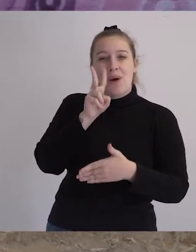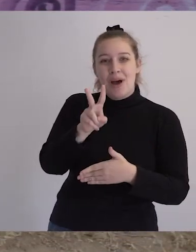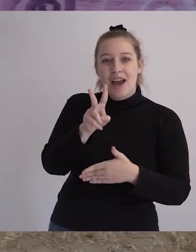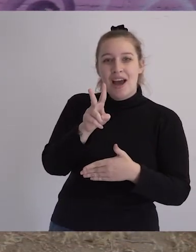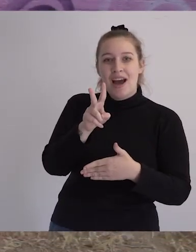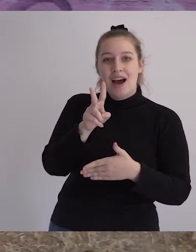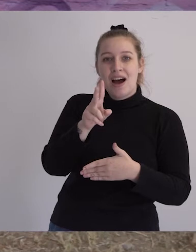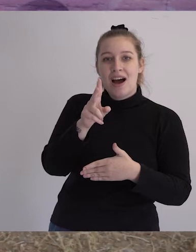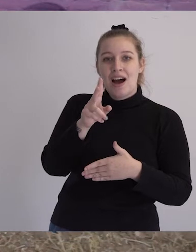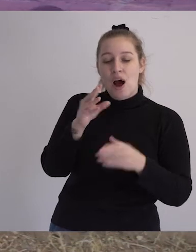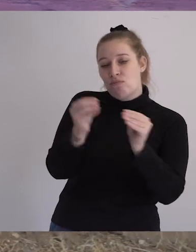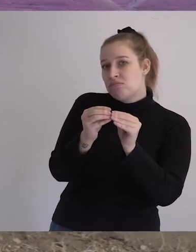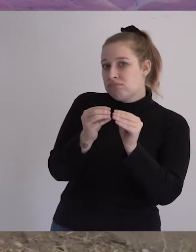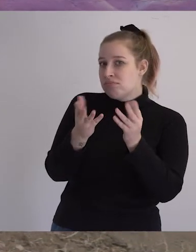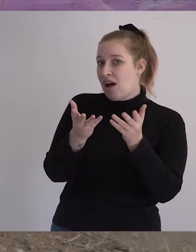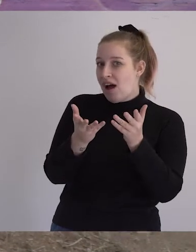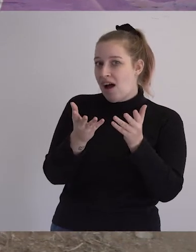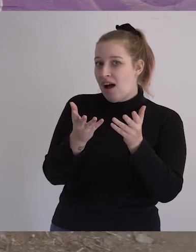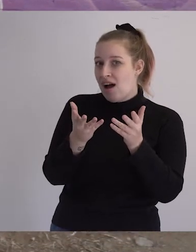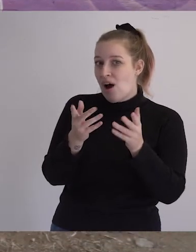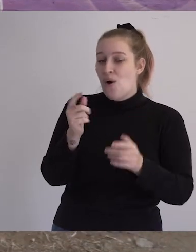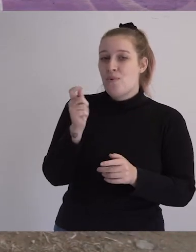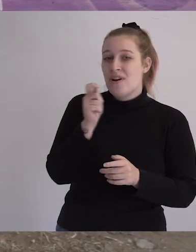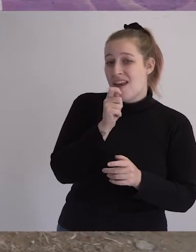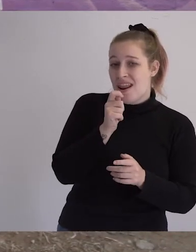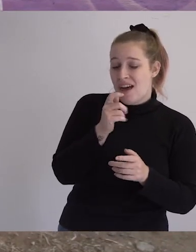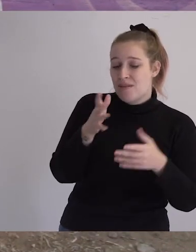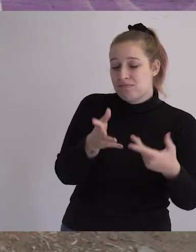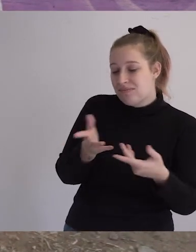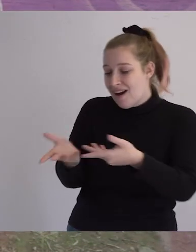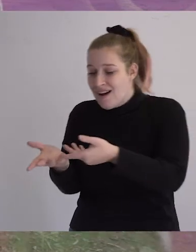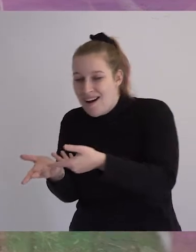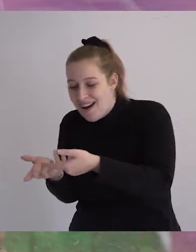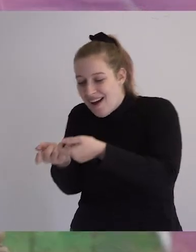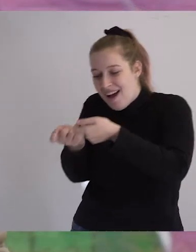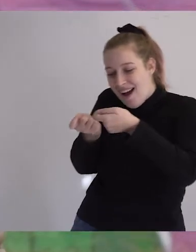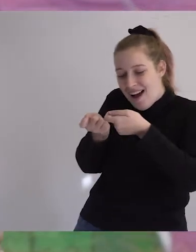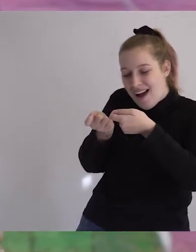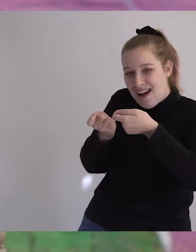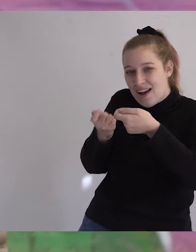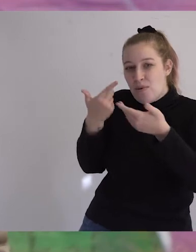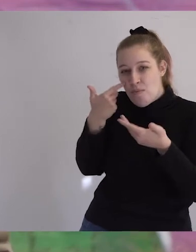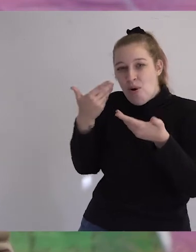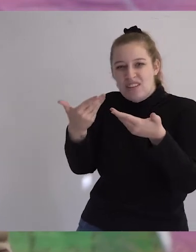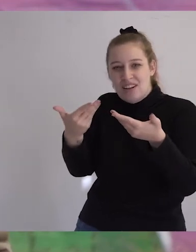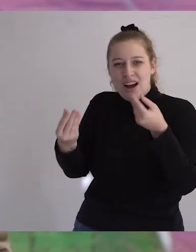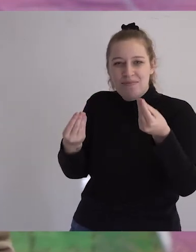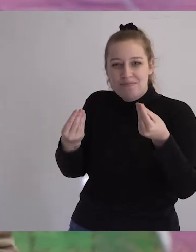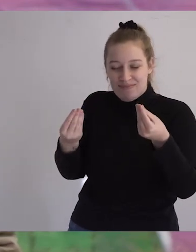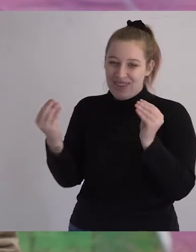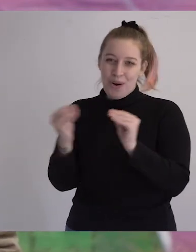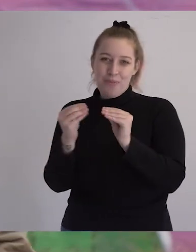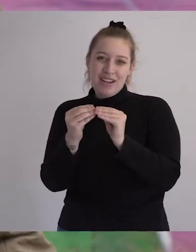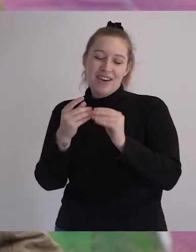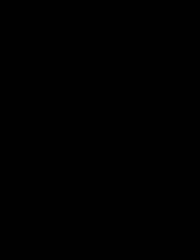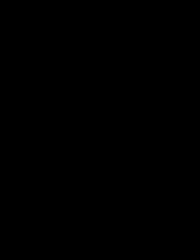a un nene ayudando a otro a levantarse, que es como un compañerismo